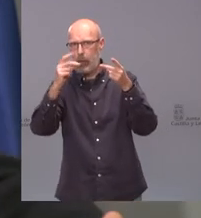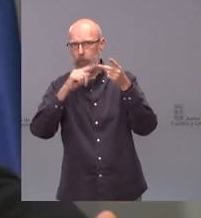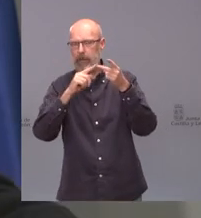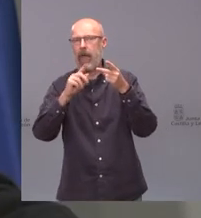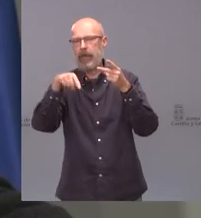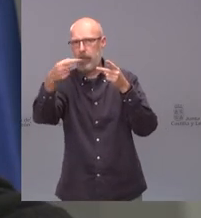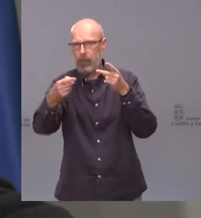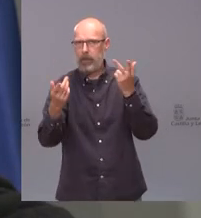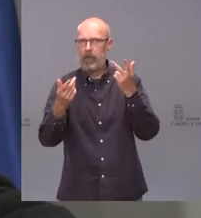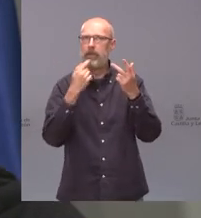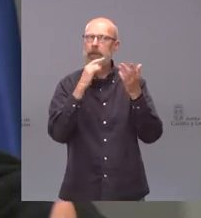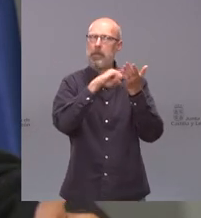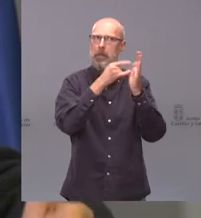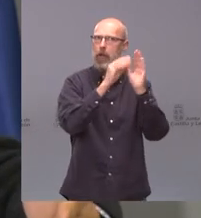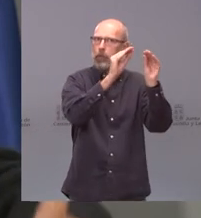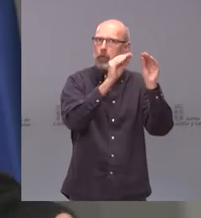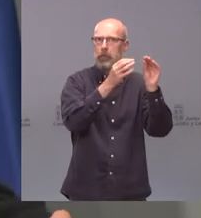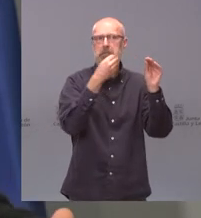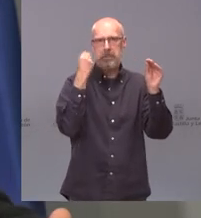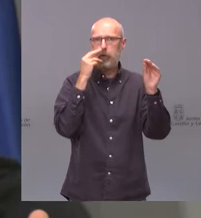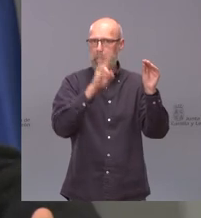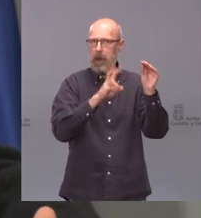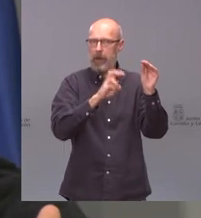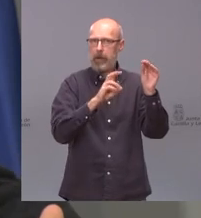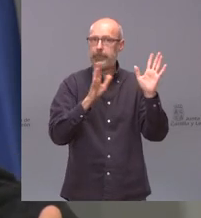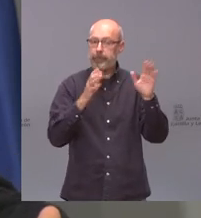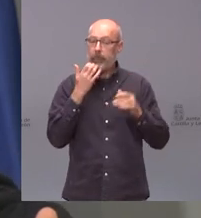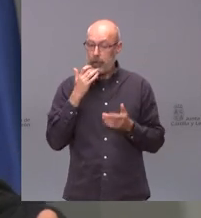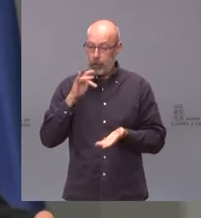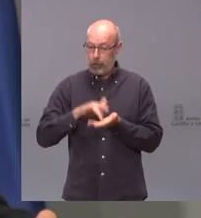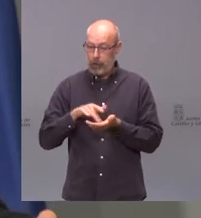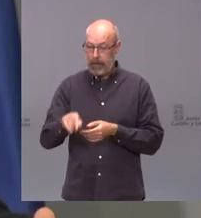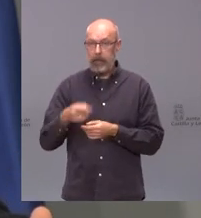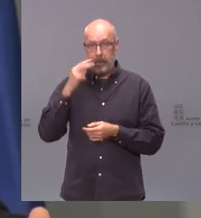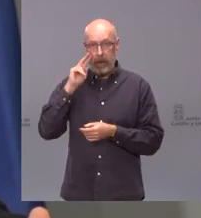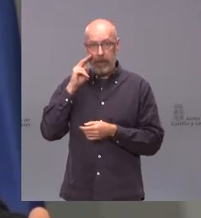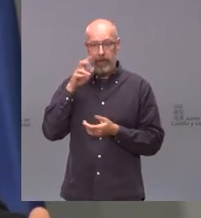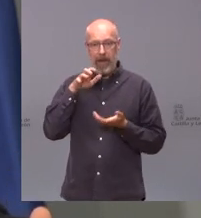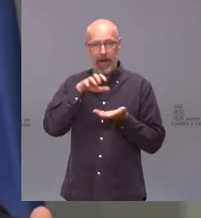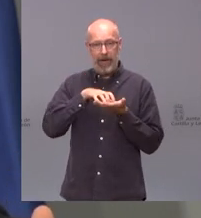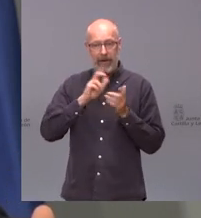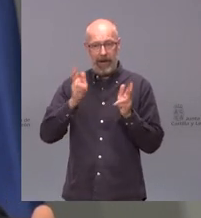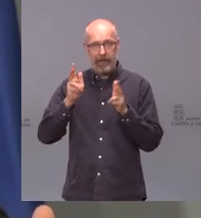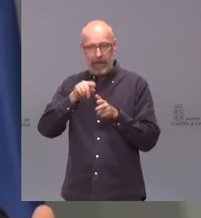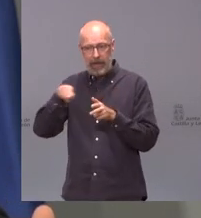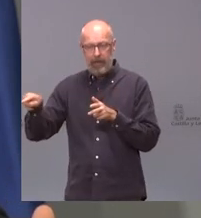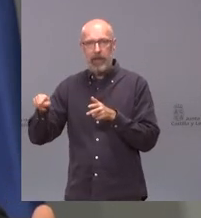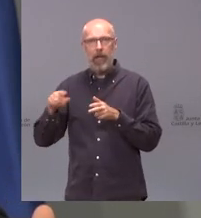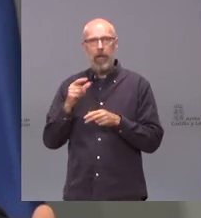en las residencias en la que vemos que después de la primera dosis el noventa y tantos por ciento de ellos tienen inmunidad